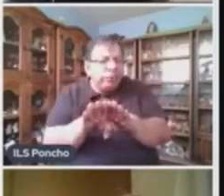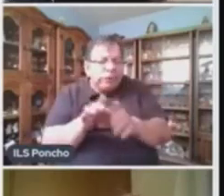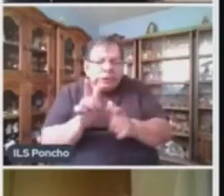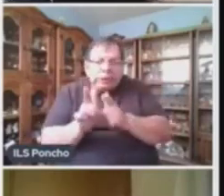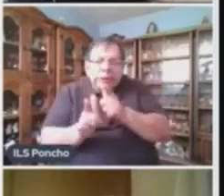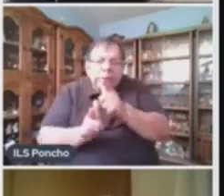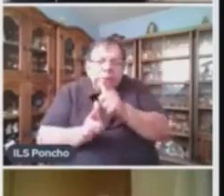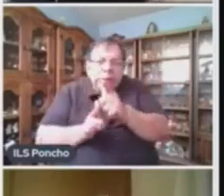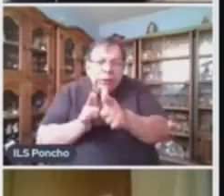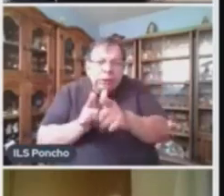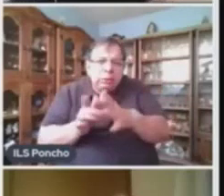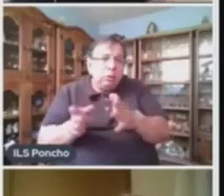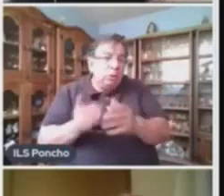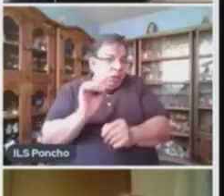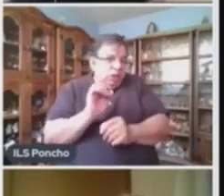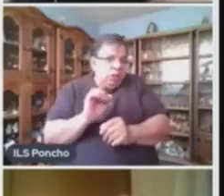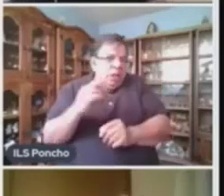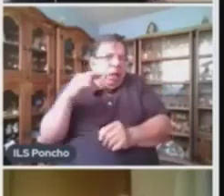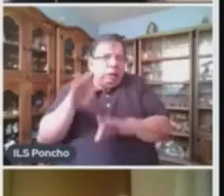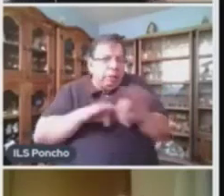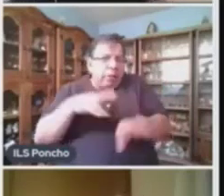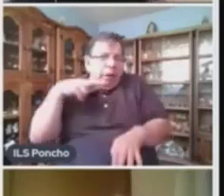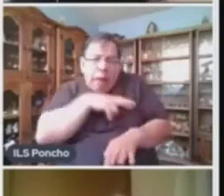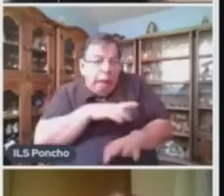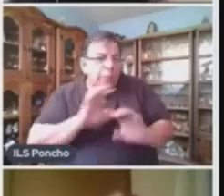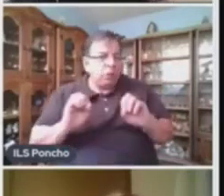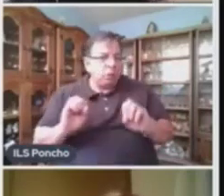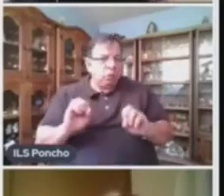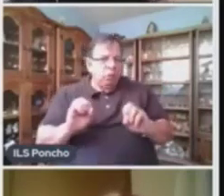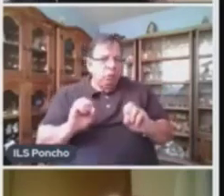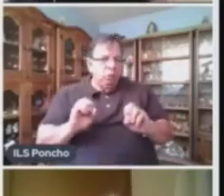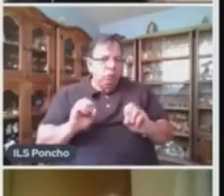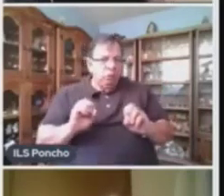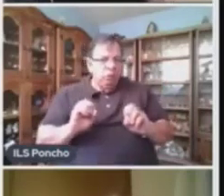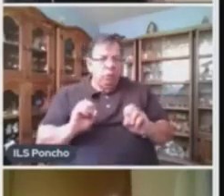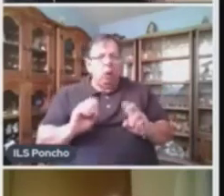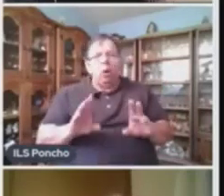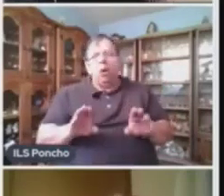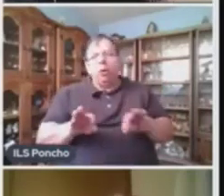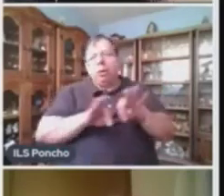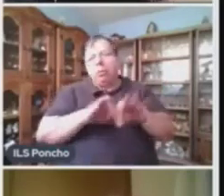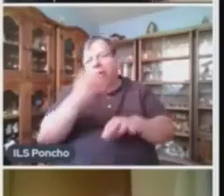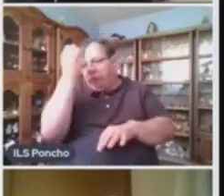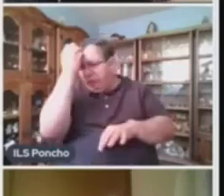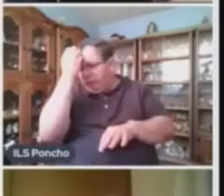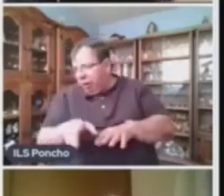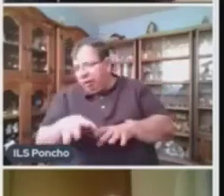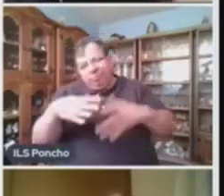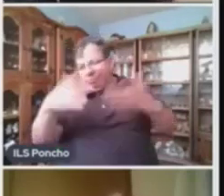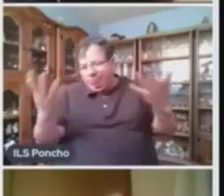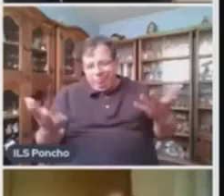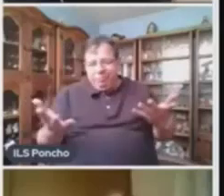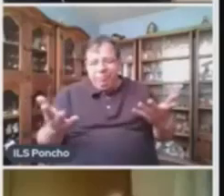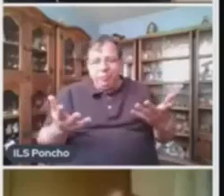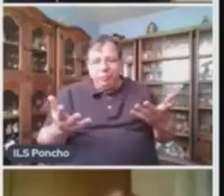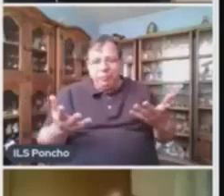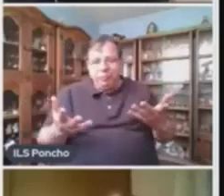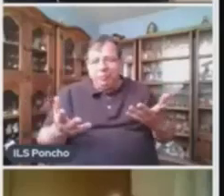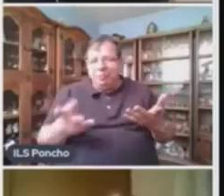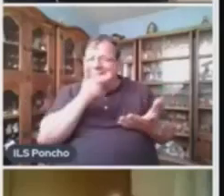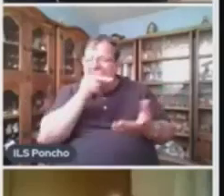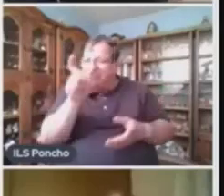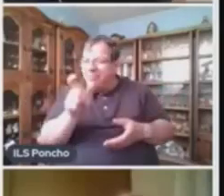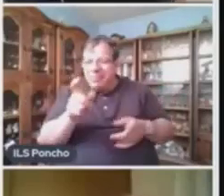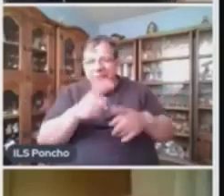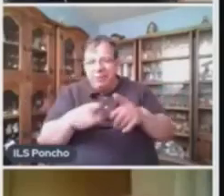pudo haber sido Muy rápidamente Con flojera En fin Podríamos poner Muchos